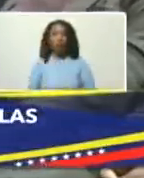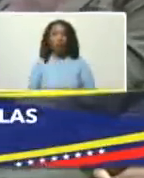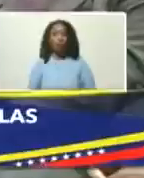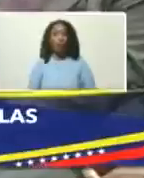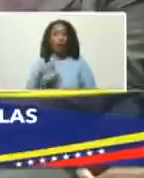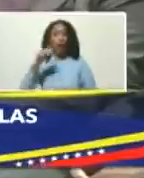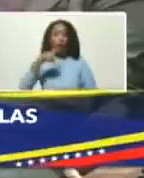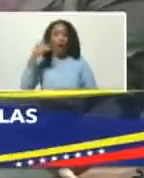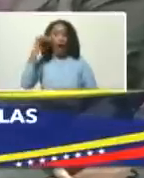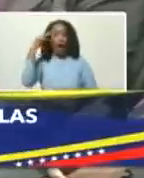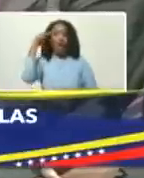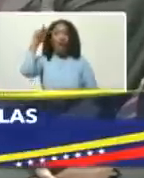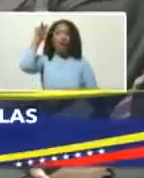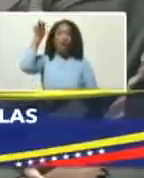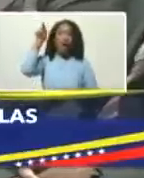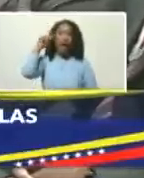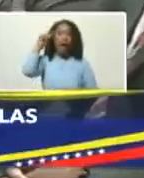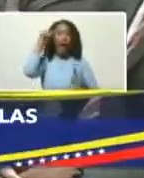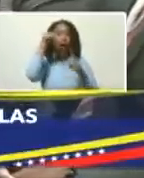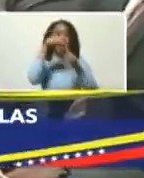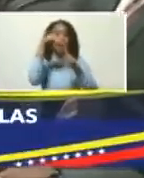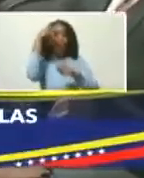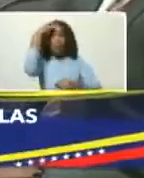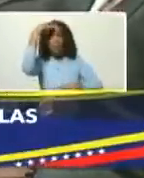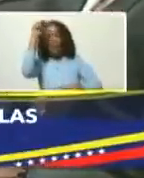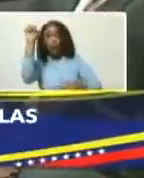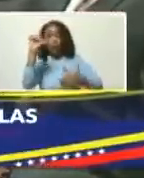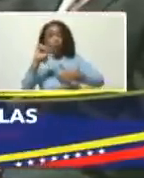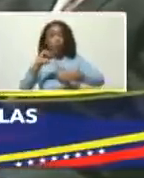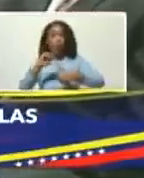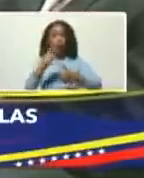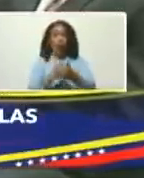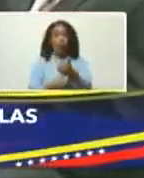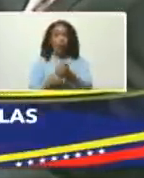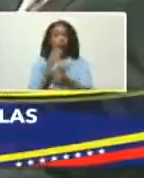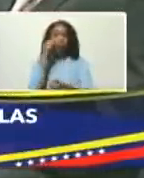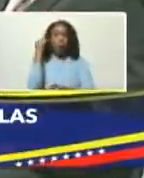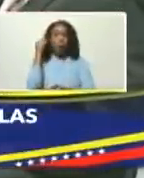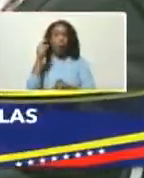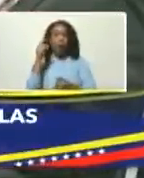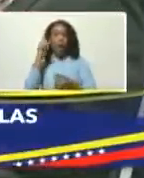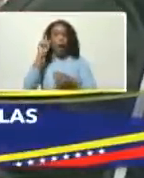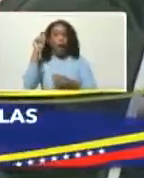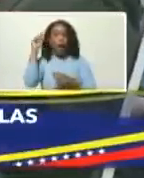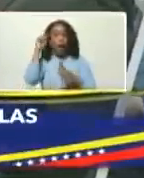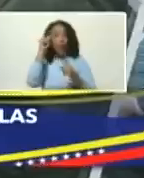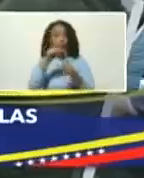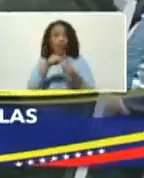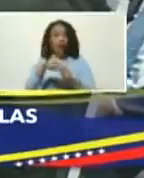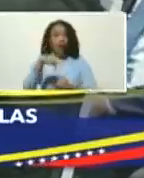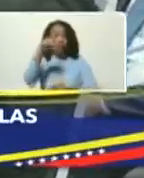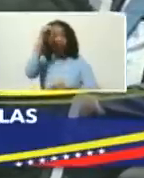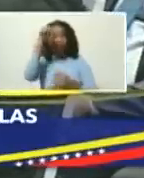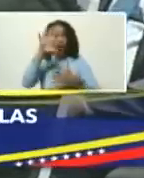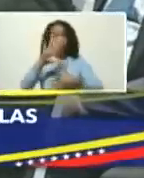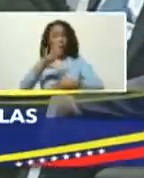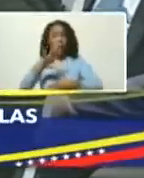tenemos la vista hacia méxico centroamérica hermanos hacia el norte de américa y tenemos